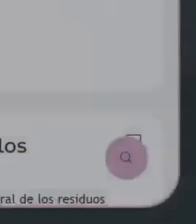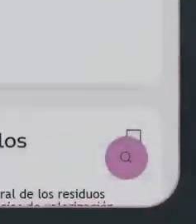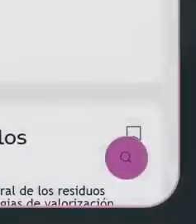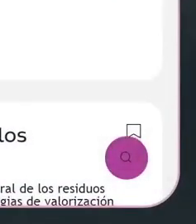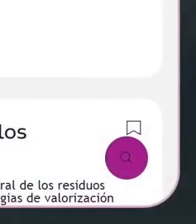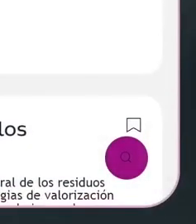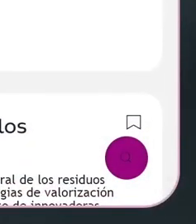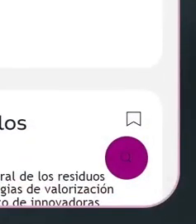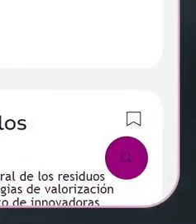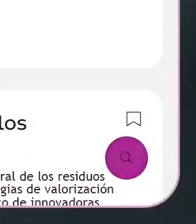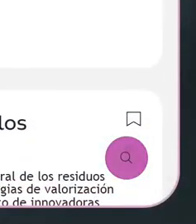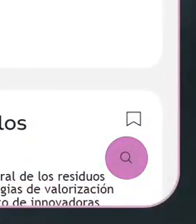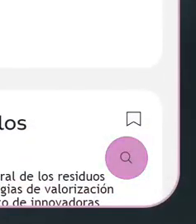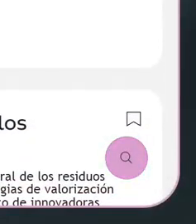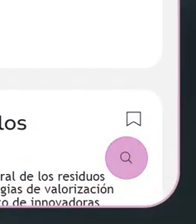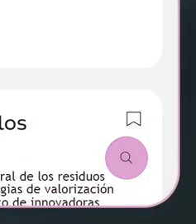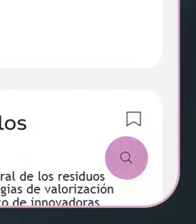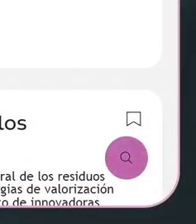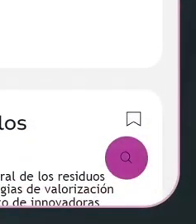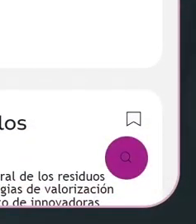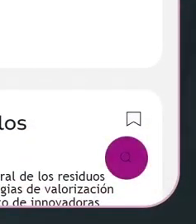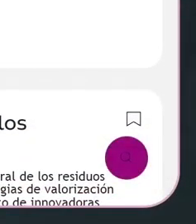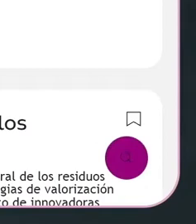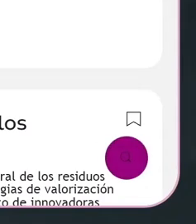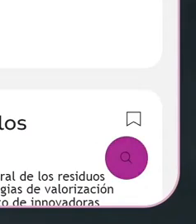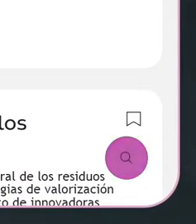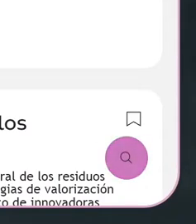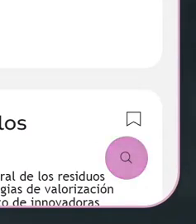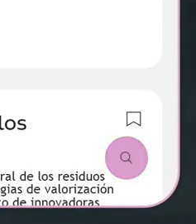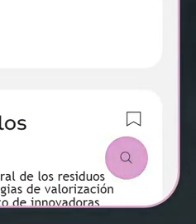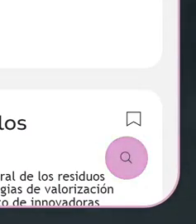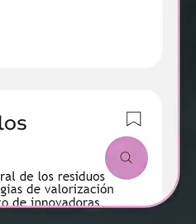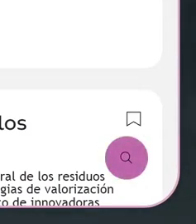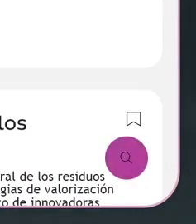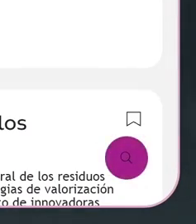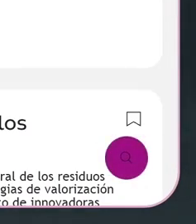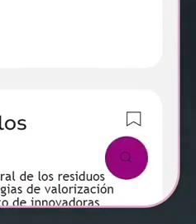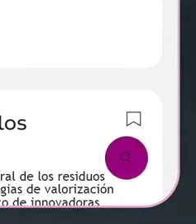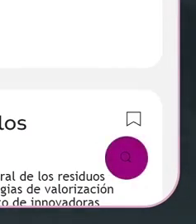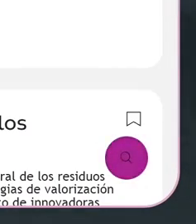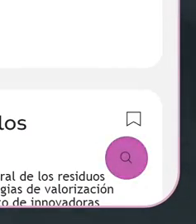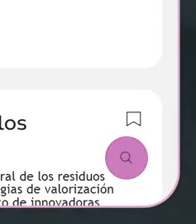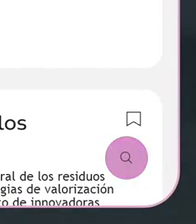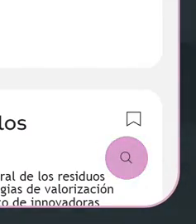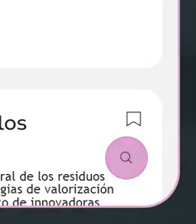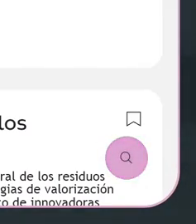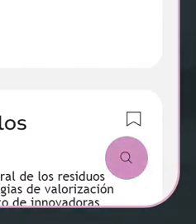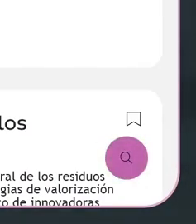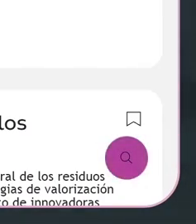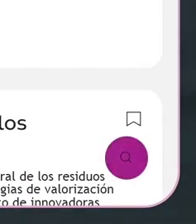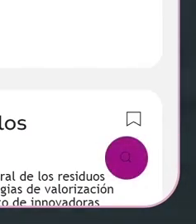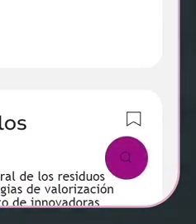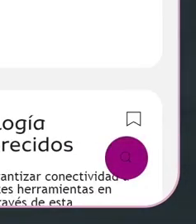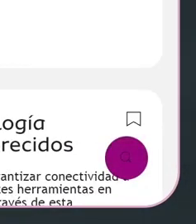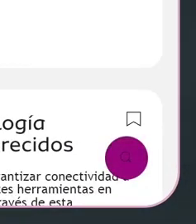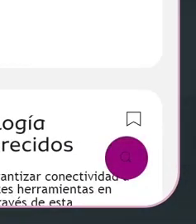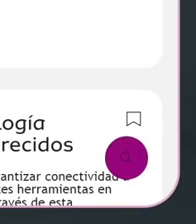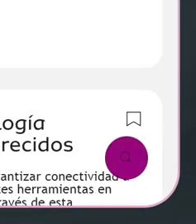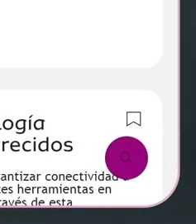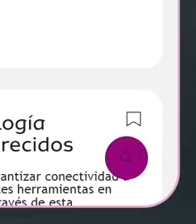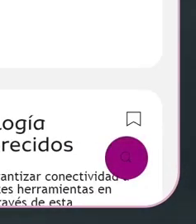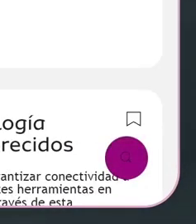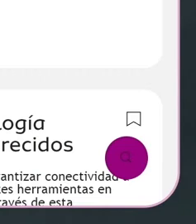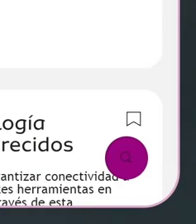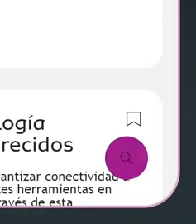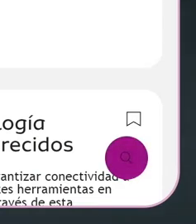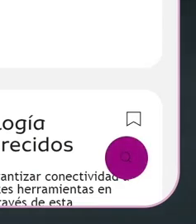...y un buscador de casos prácticos de innovación llevados a cabo por todo tipo de organizaciones. Se trata de ejemplos reales de innovaciones